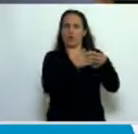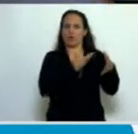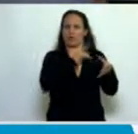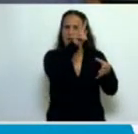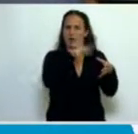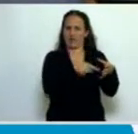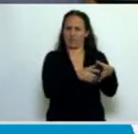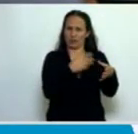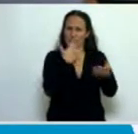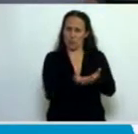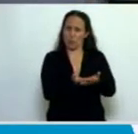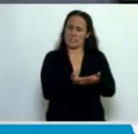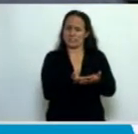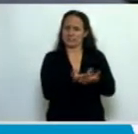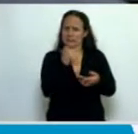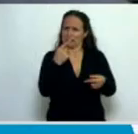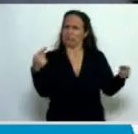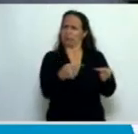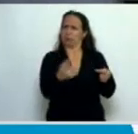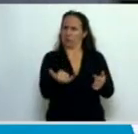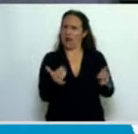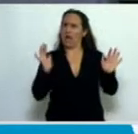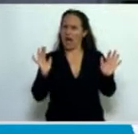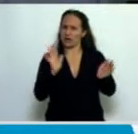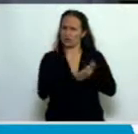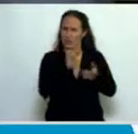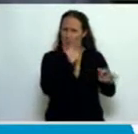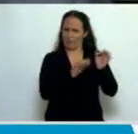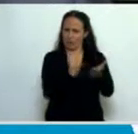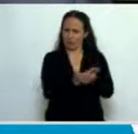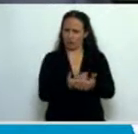en este momento y en ocasión de este proyecto.